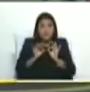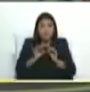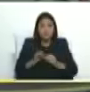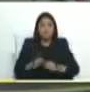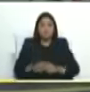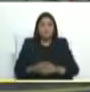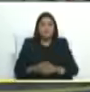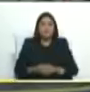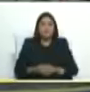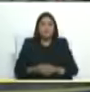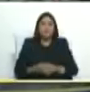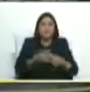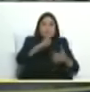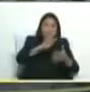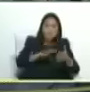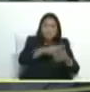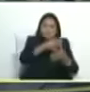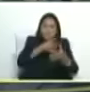todos los planes